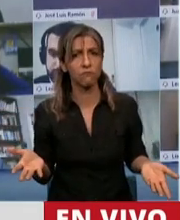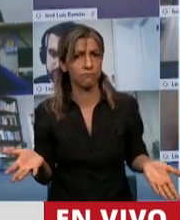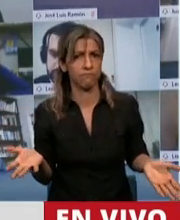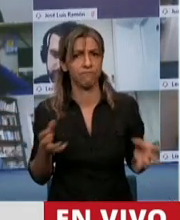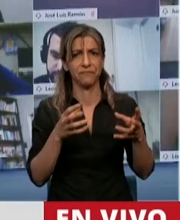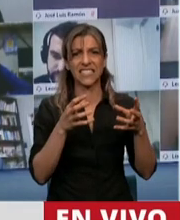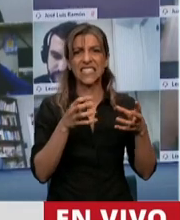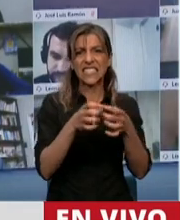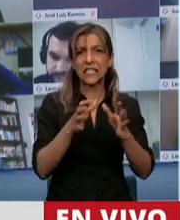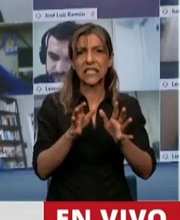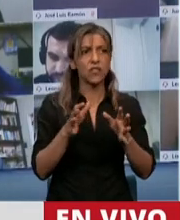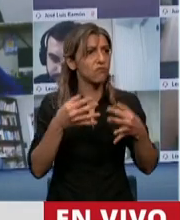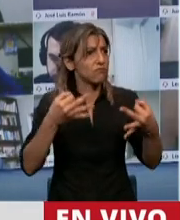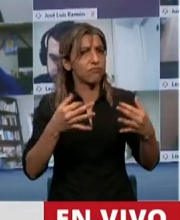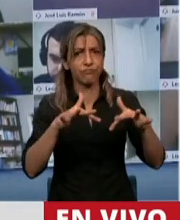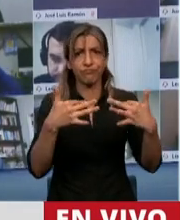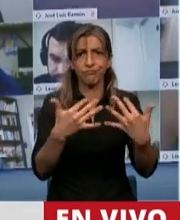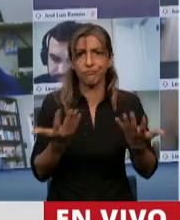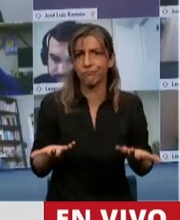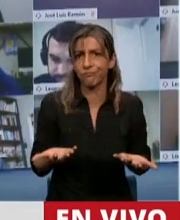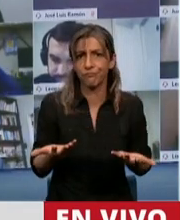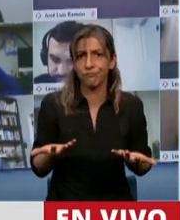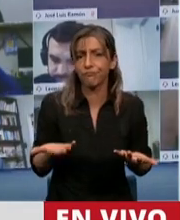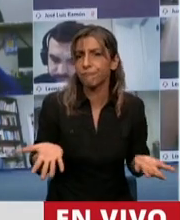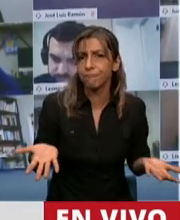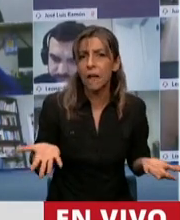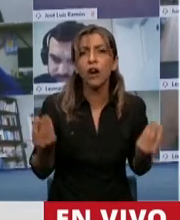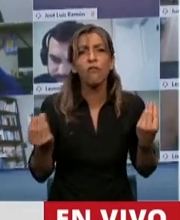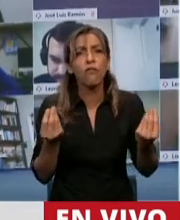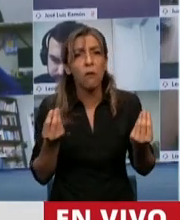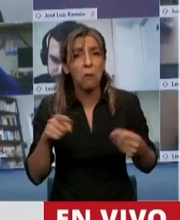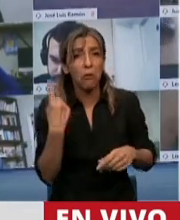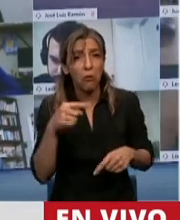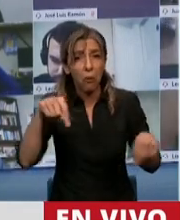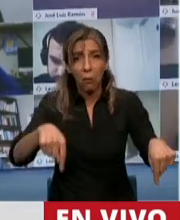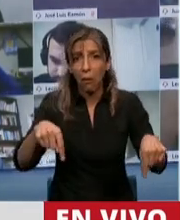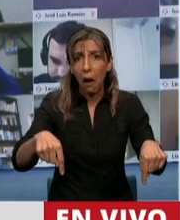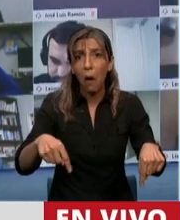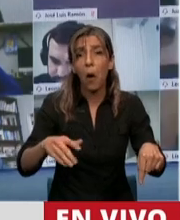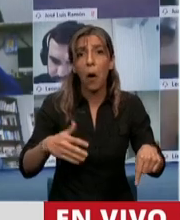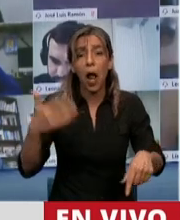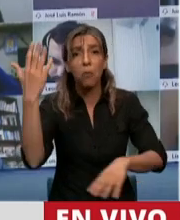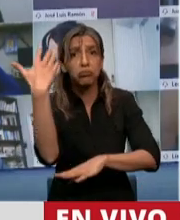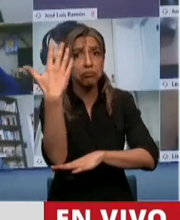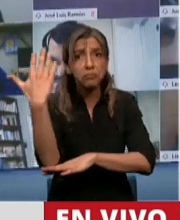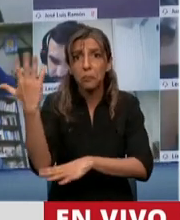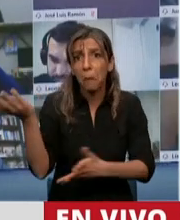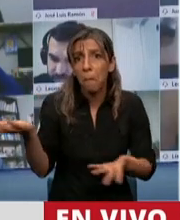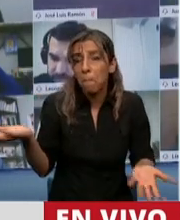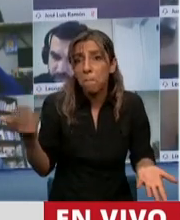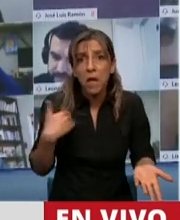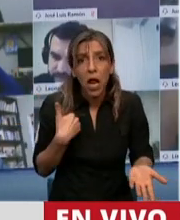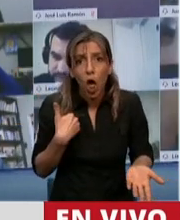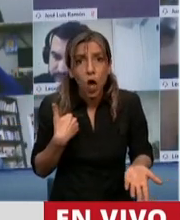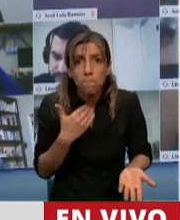y regulado en el reglamento qué son las consideraciones que estamos haciendo. Y no sé si estoy presente